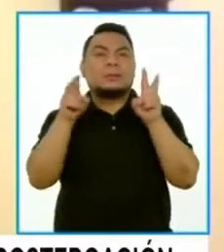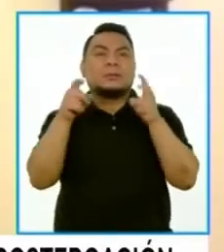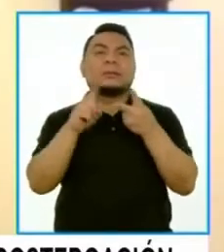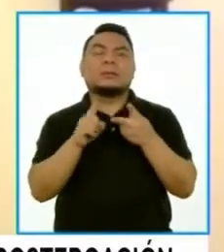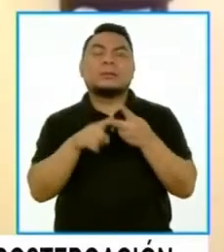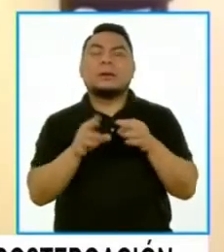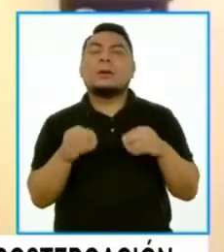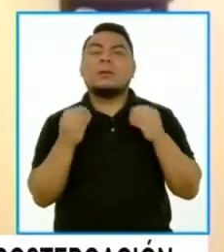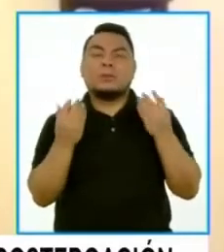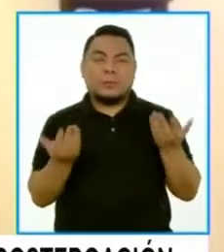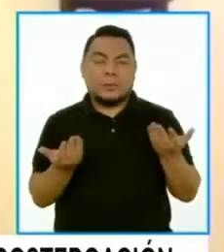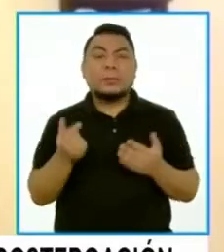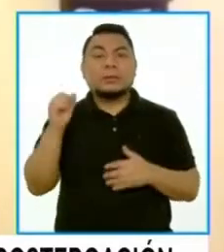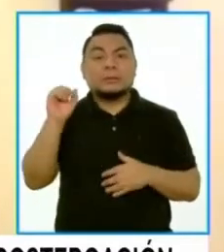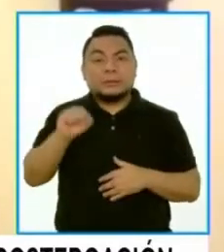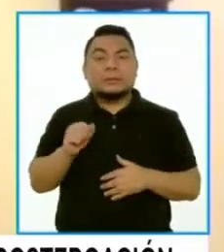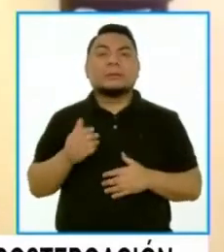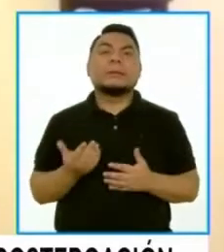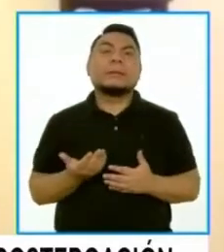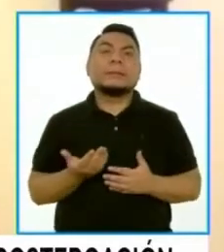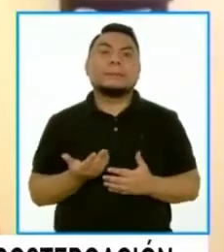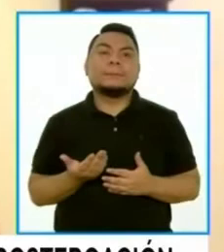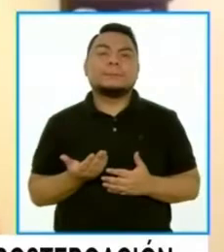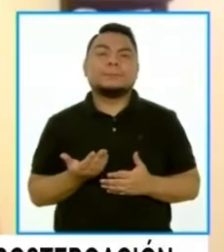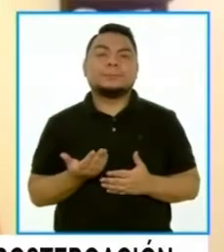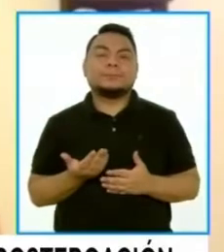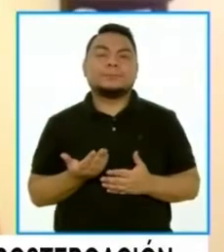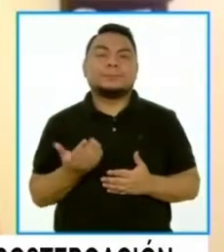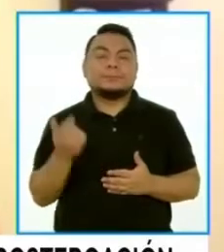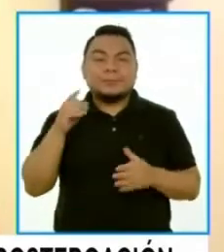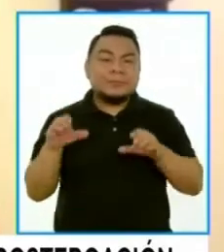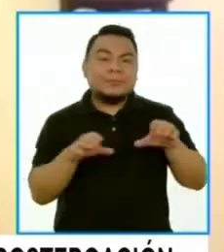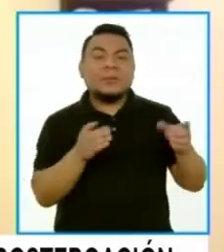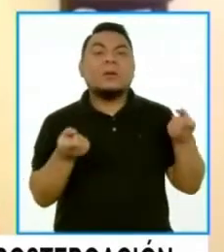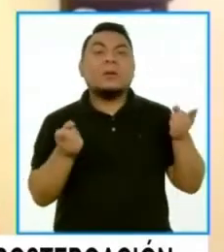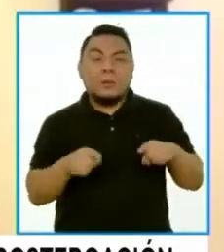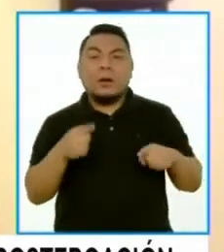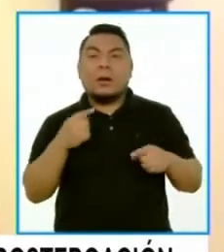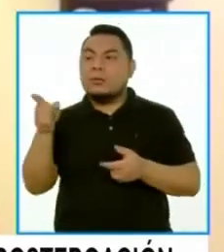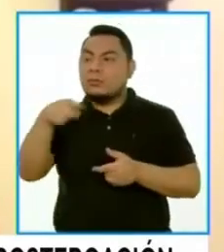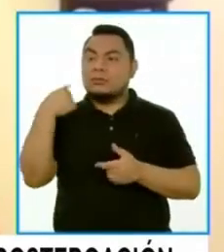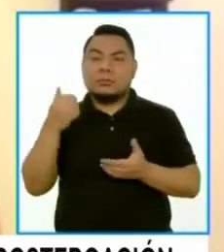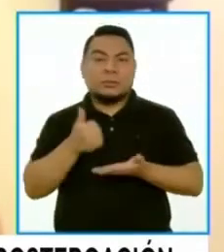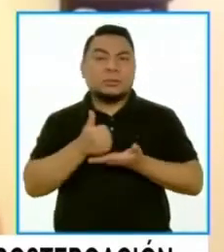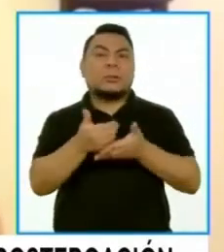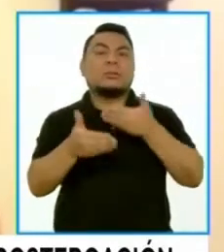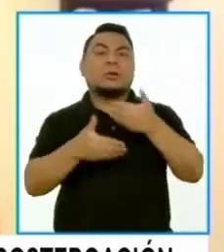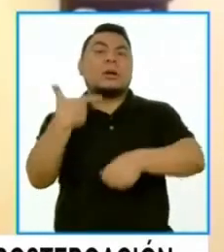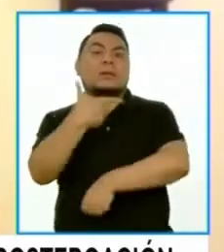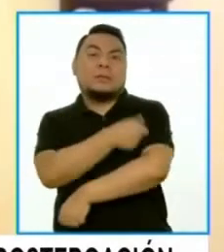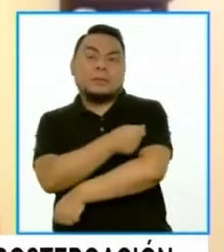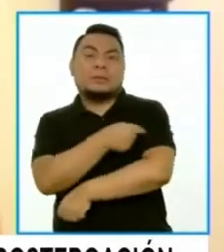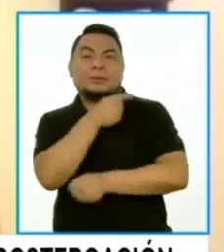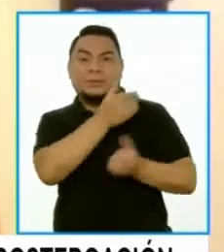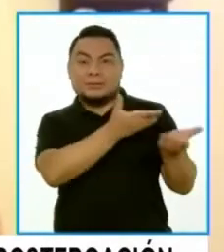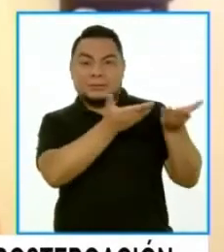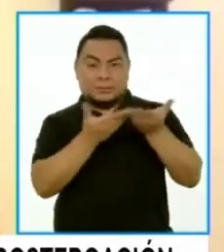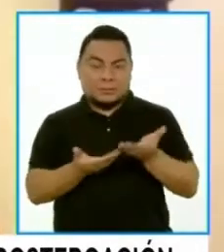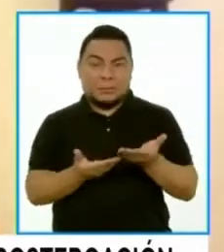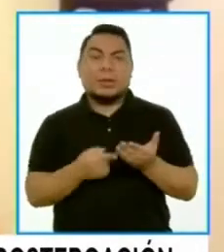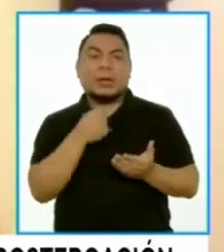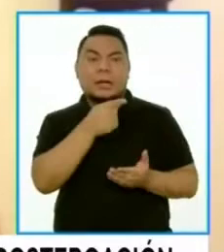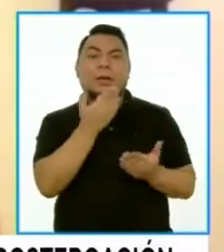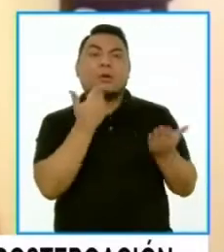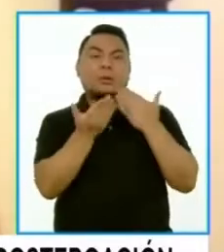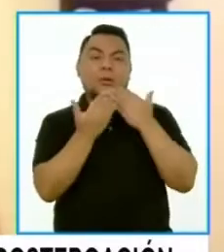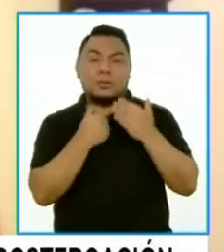cómo es que vamos a actuar digamos y colaborar en este proceso de vacunación entonces ha habido